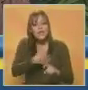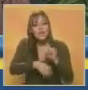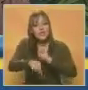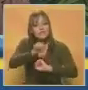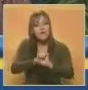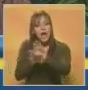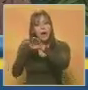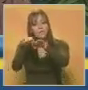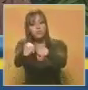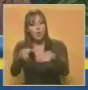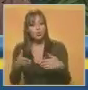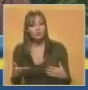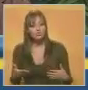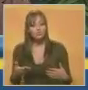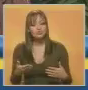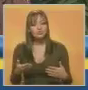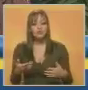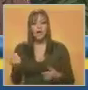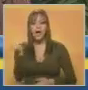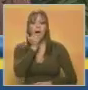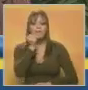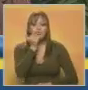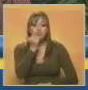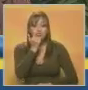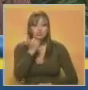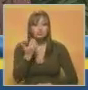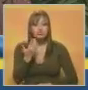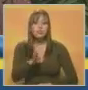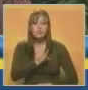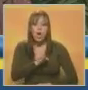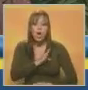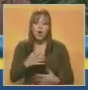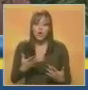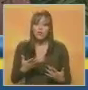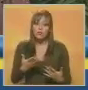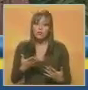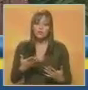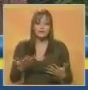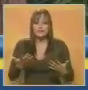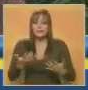aquellos quienes, haciendo abuso de la propiedad como tal,